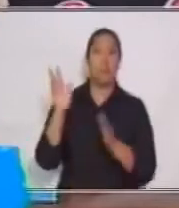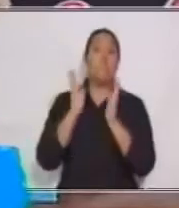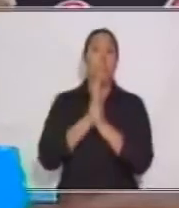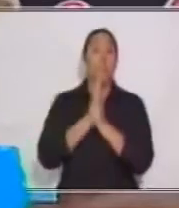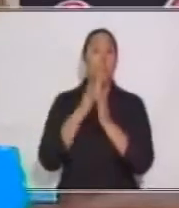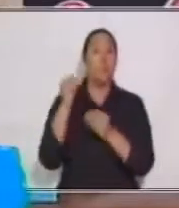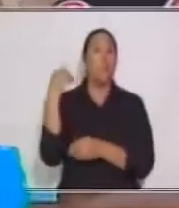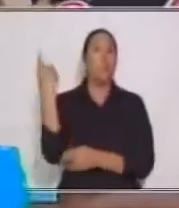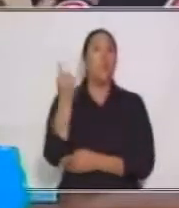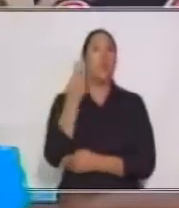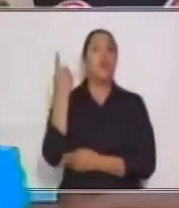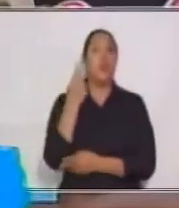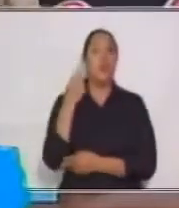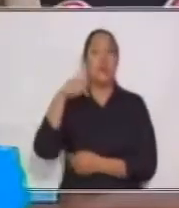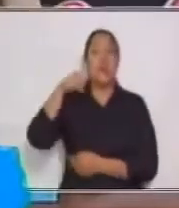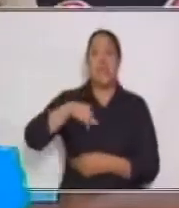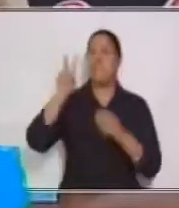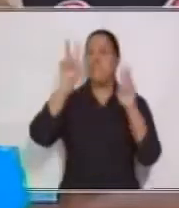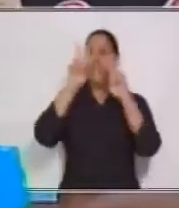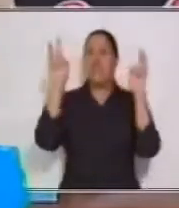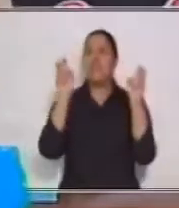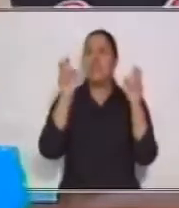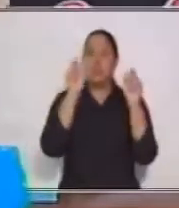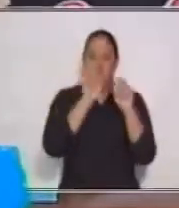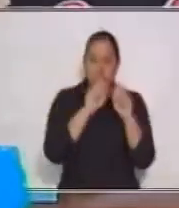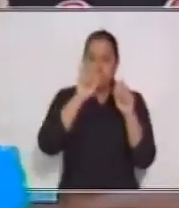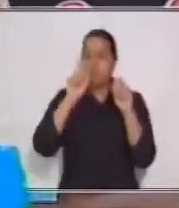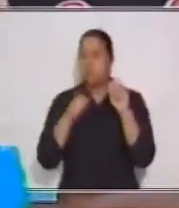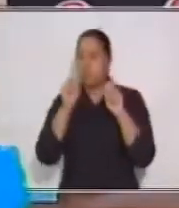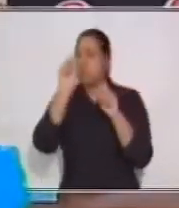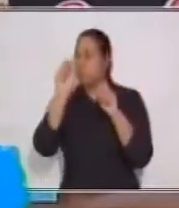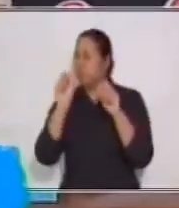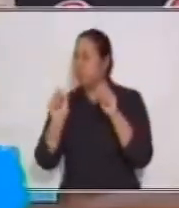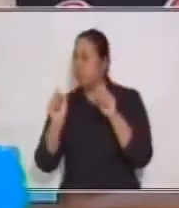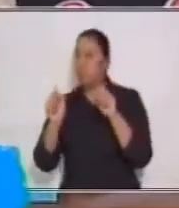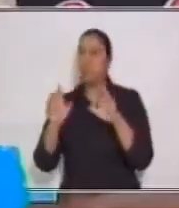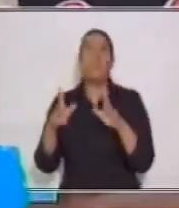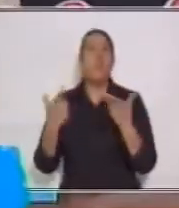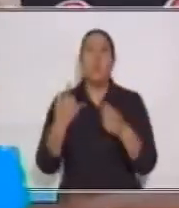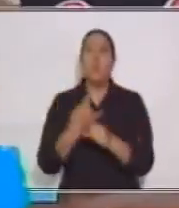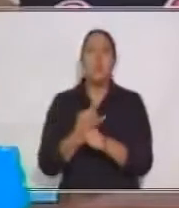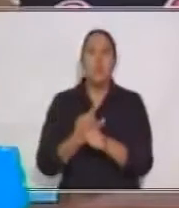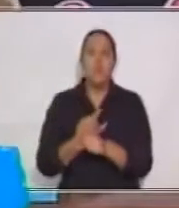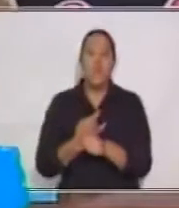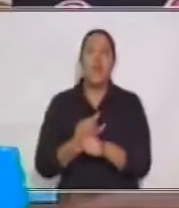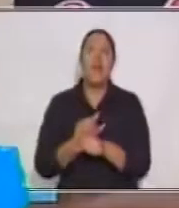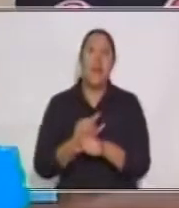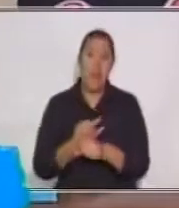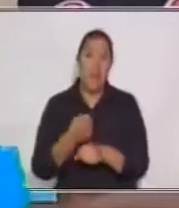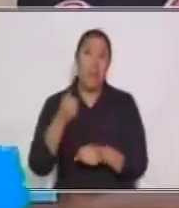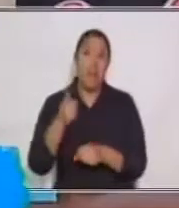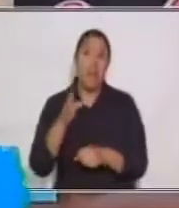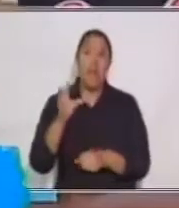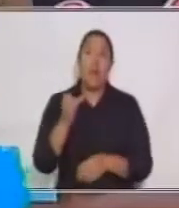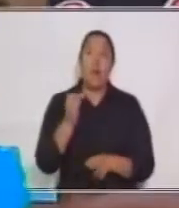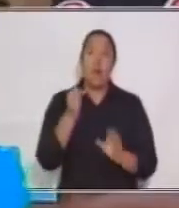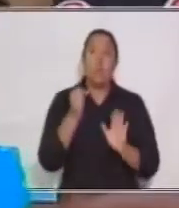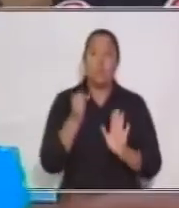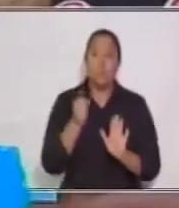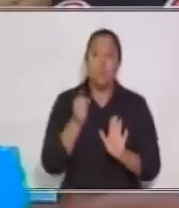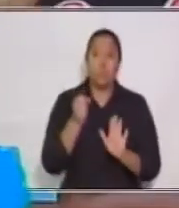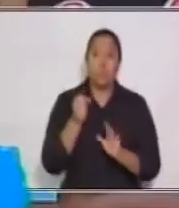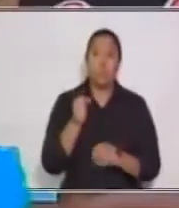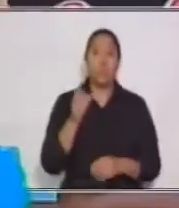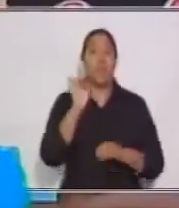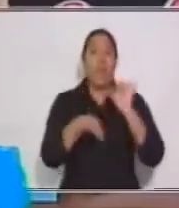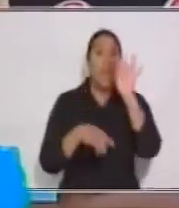Todos estos son signos de puntuación. Nos sirven para hacer una pausa. A veces es una pausa corta y a veces es una